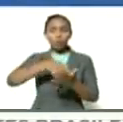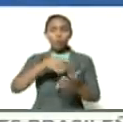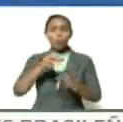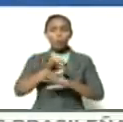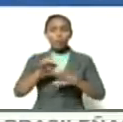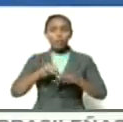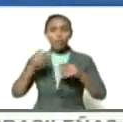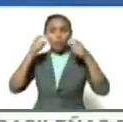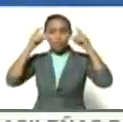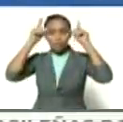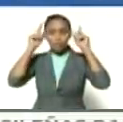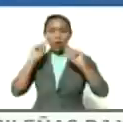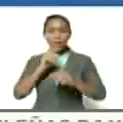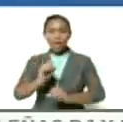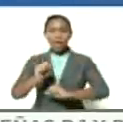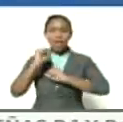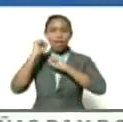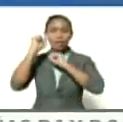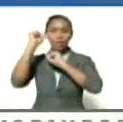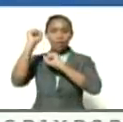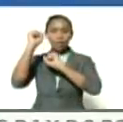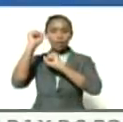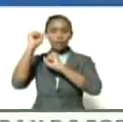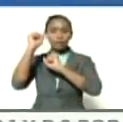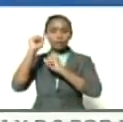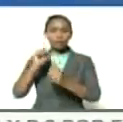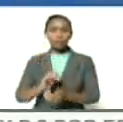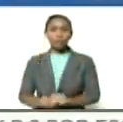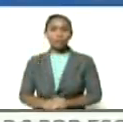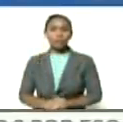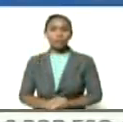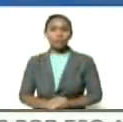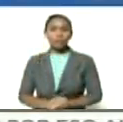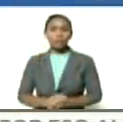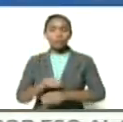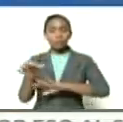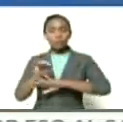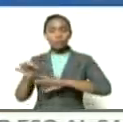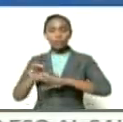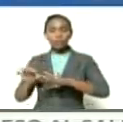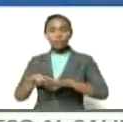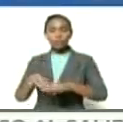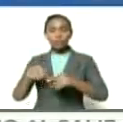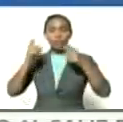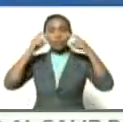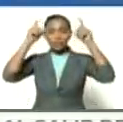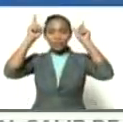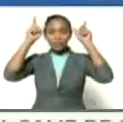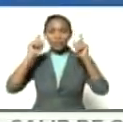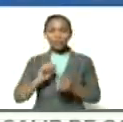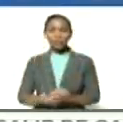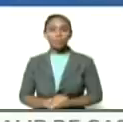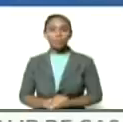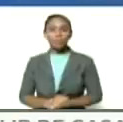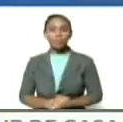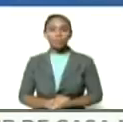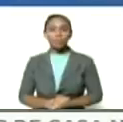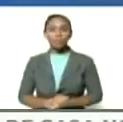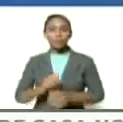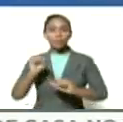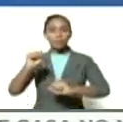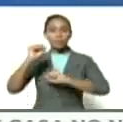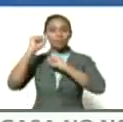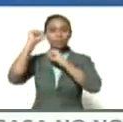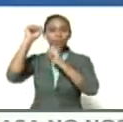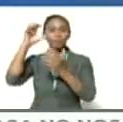en la heroica en el heroico municipio Andrés Bello en el heroico